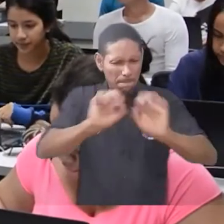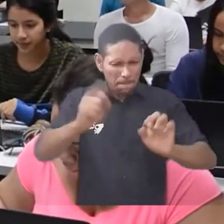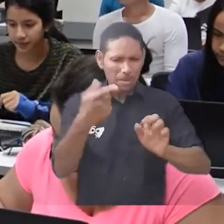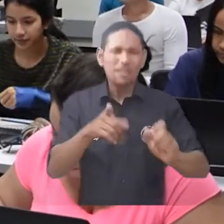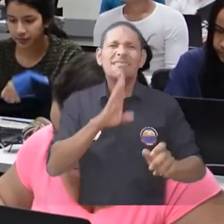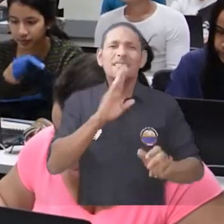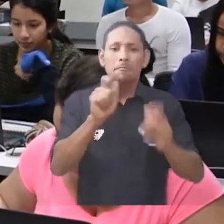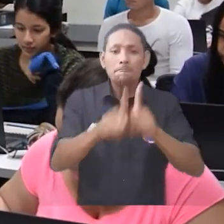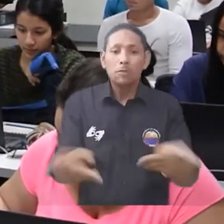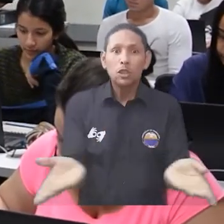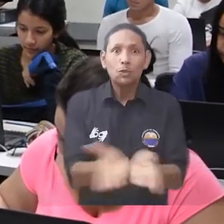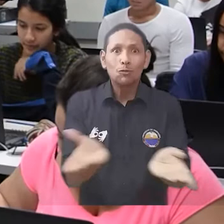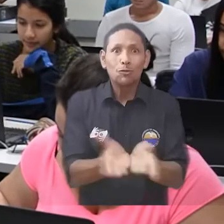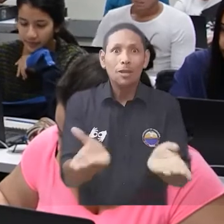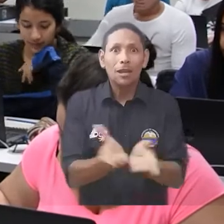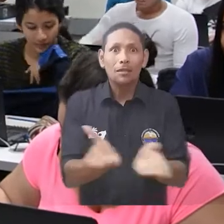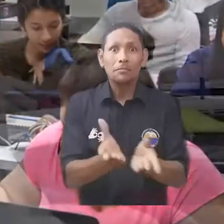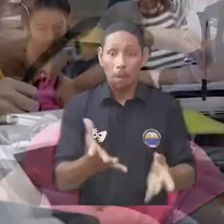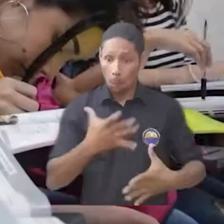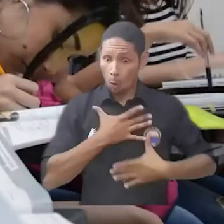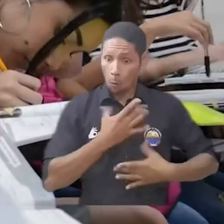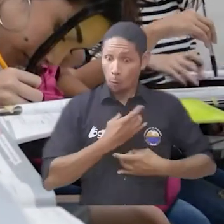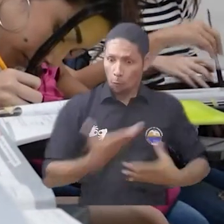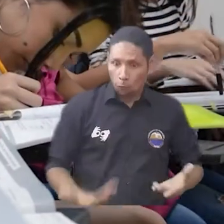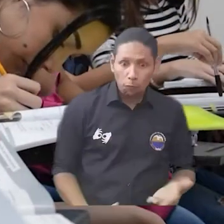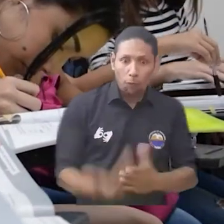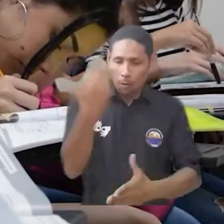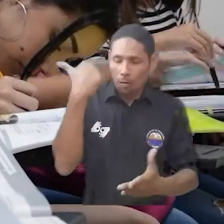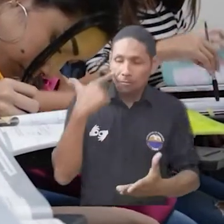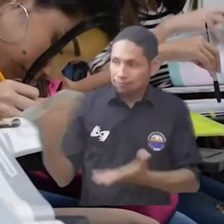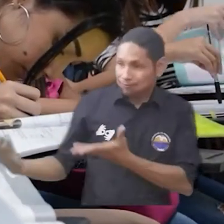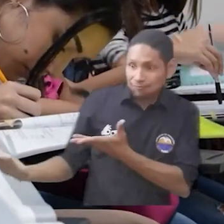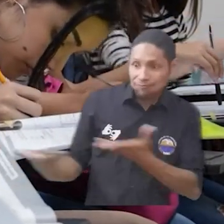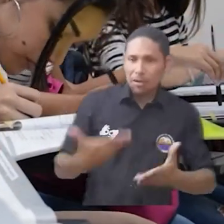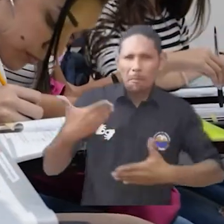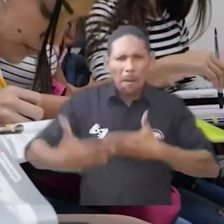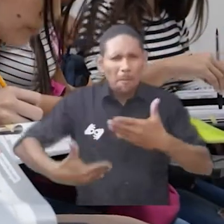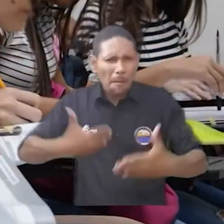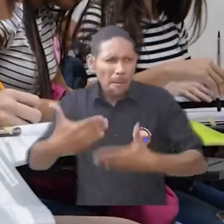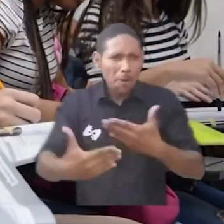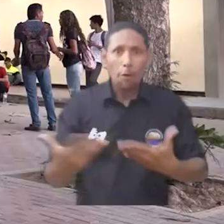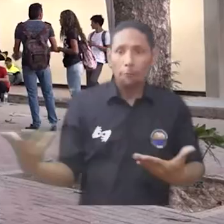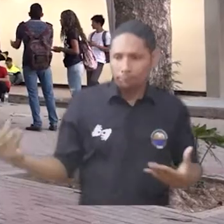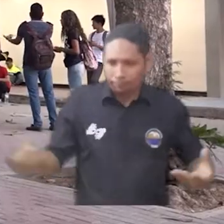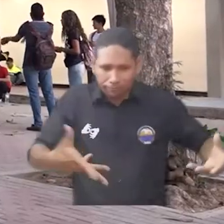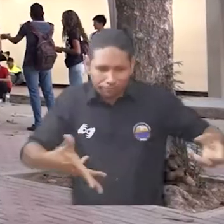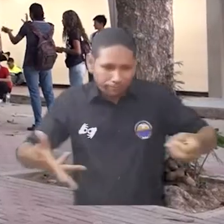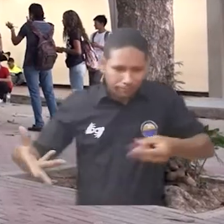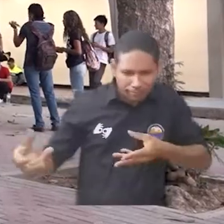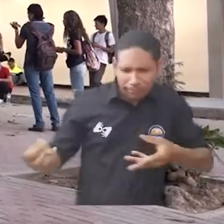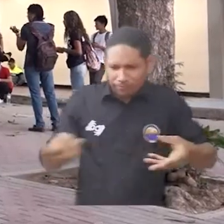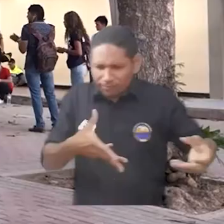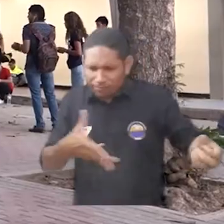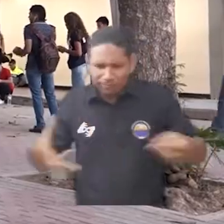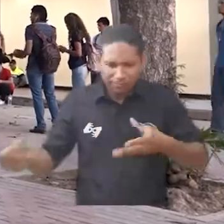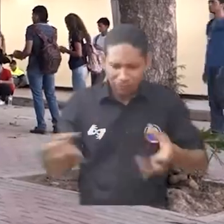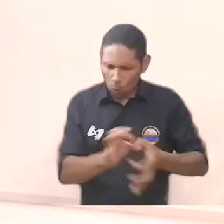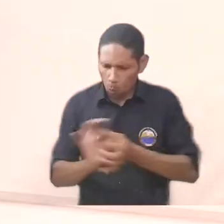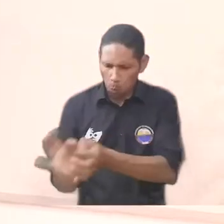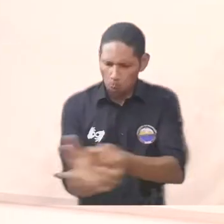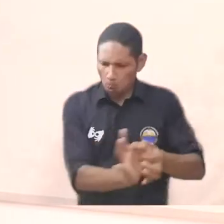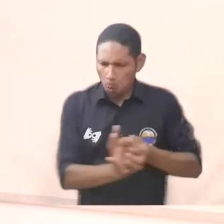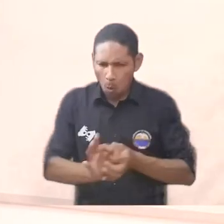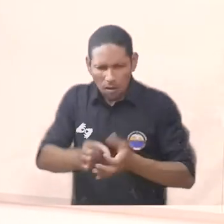estudiantes son lo primero y su razón de ser, sembrando oportunidades y demostrando que el camino se basa en sumar entre todos y